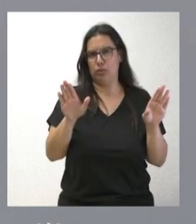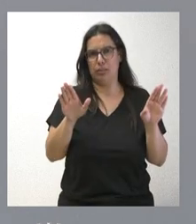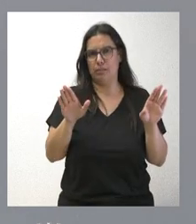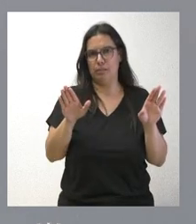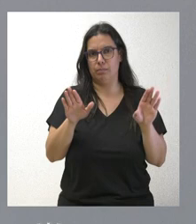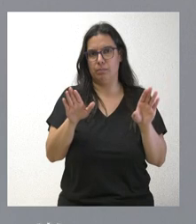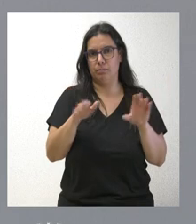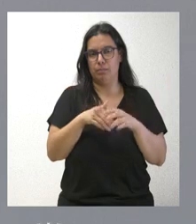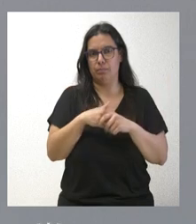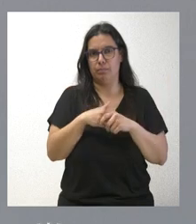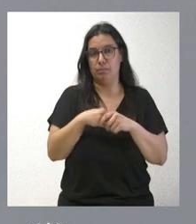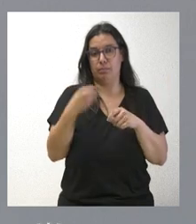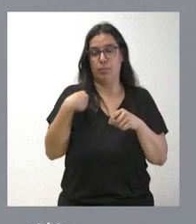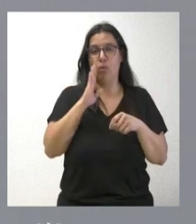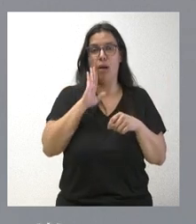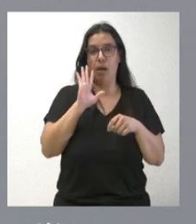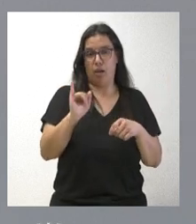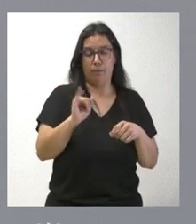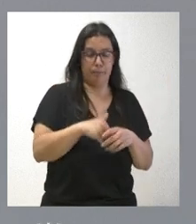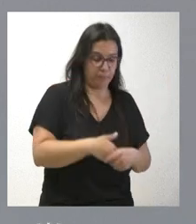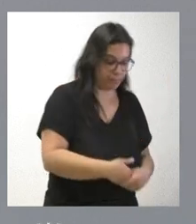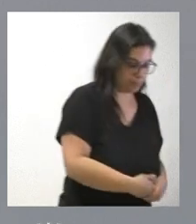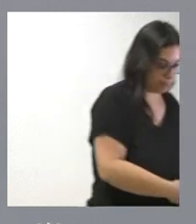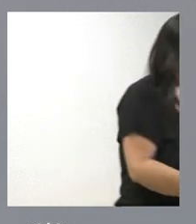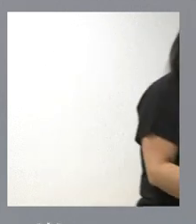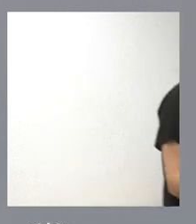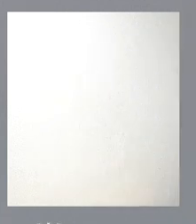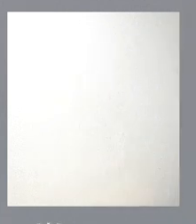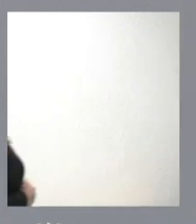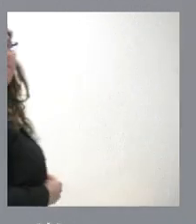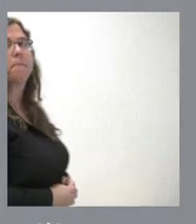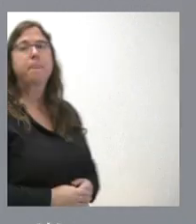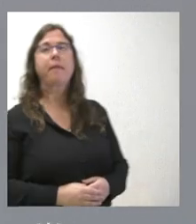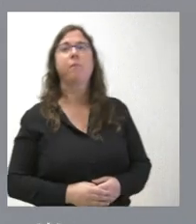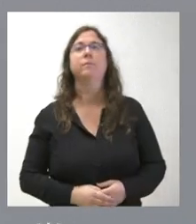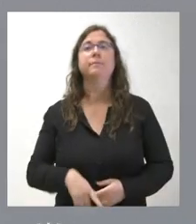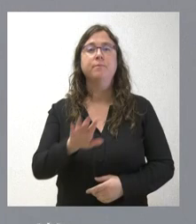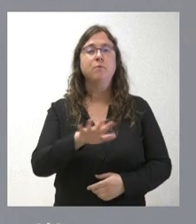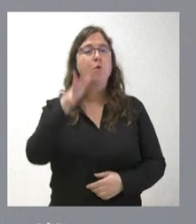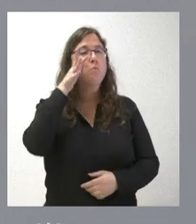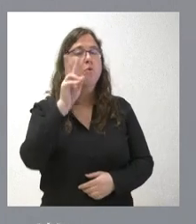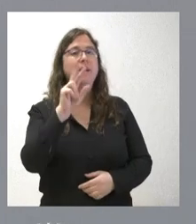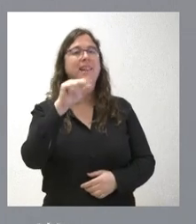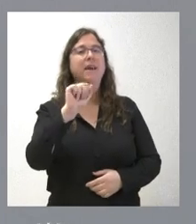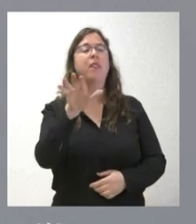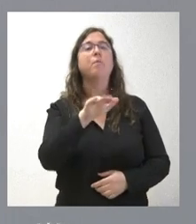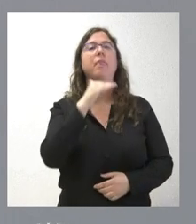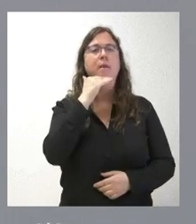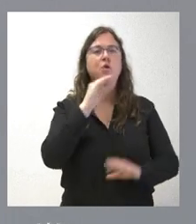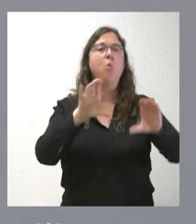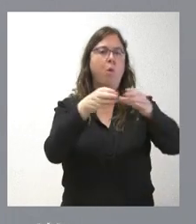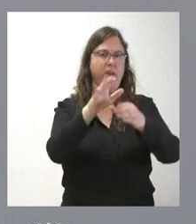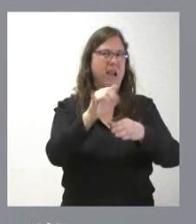respecto de las existentes. Viniera en Zamora, tendrá una cuadrilla, eso sí que es seguro, y si tienen alguna más en algún sitio se lo